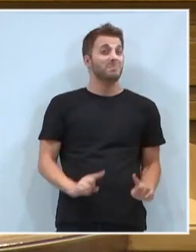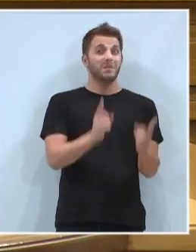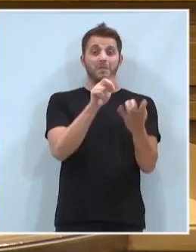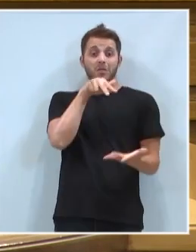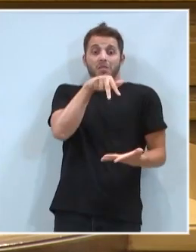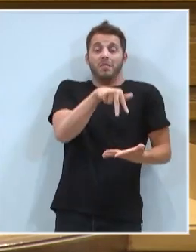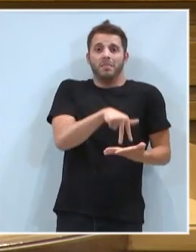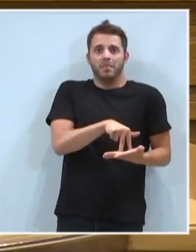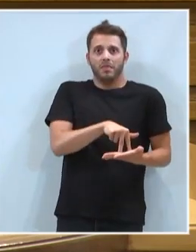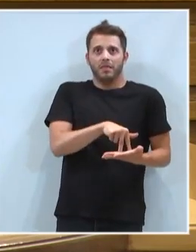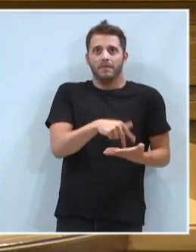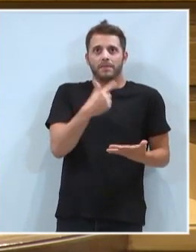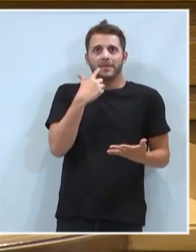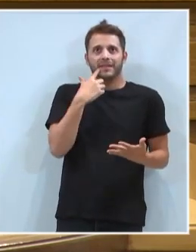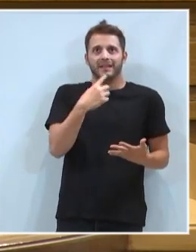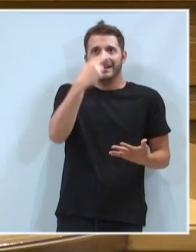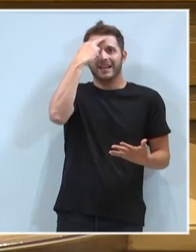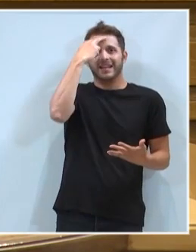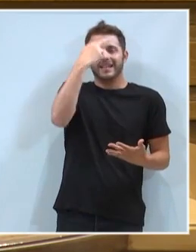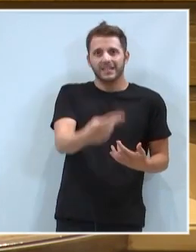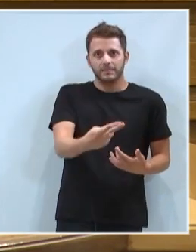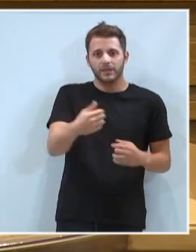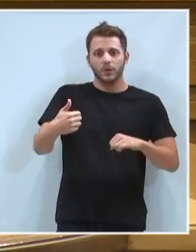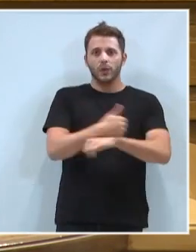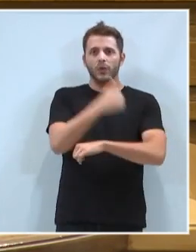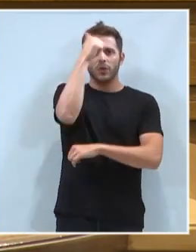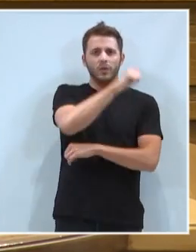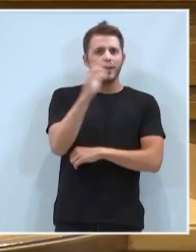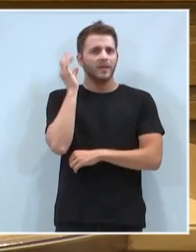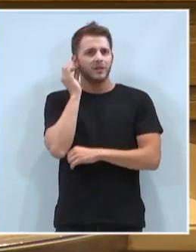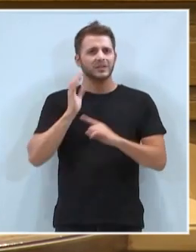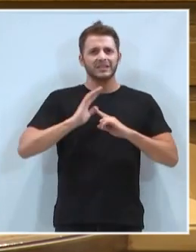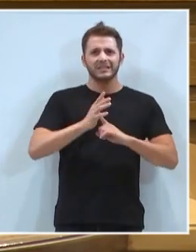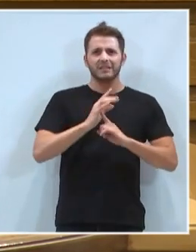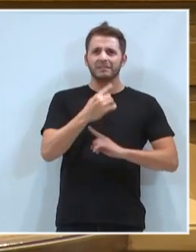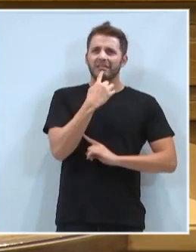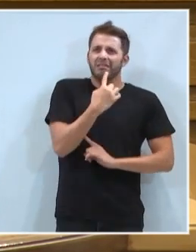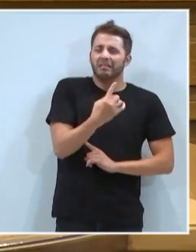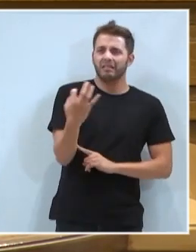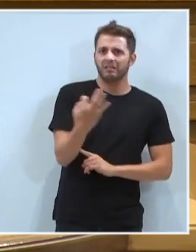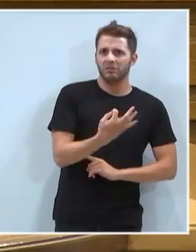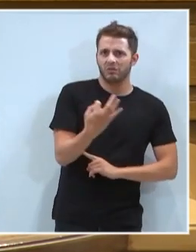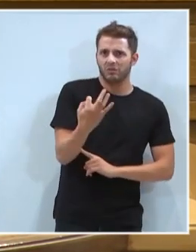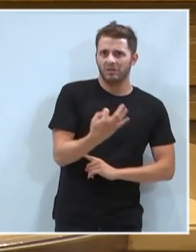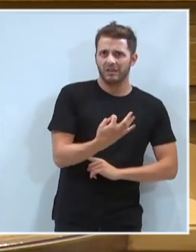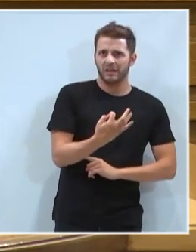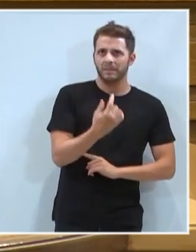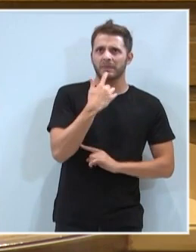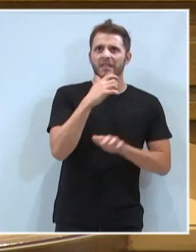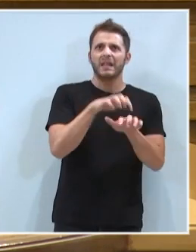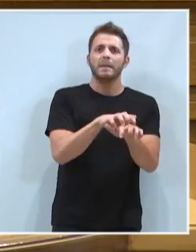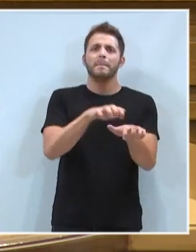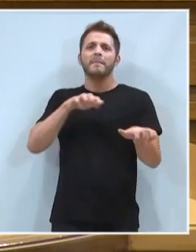faltando el respeto a los ciudadanos y ciudadanas de Castilla-La Mancha, diciendo a quien tiene una mayoría